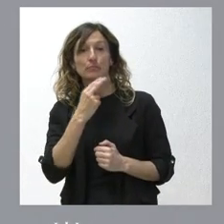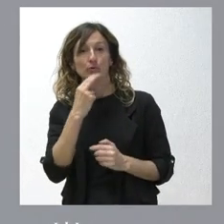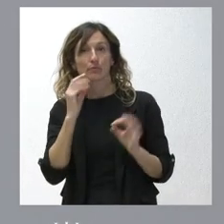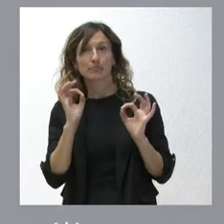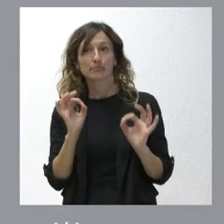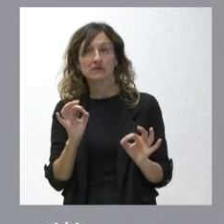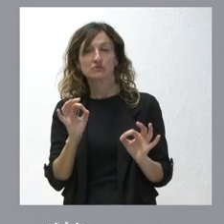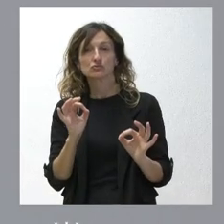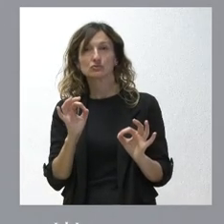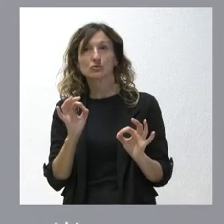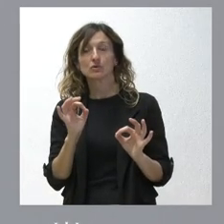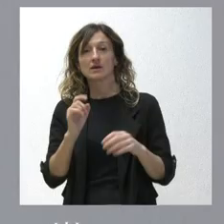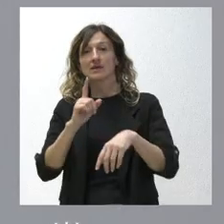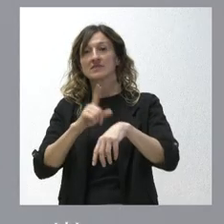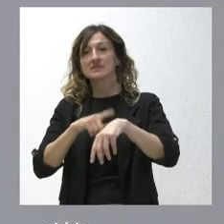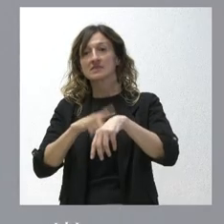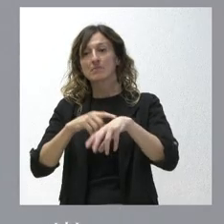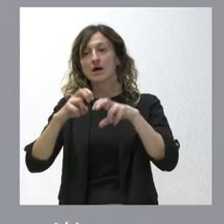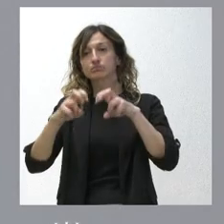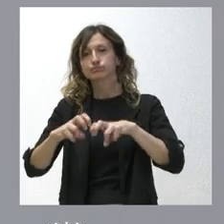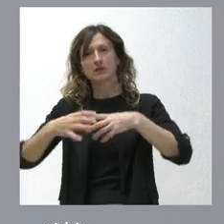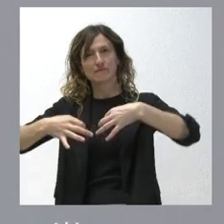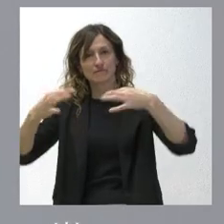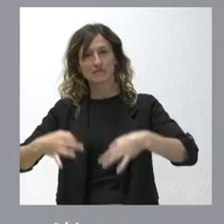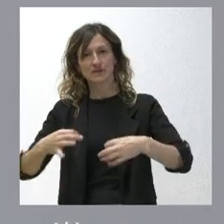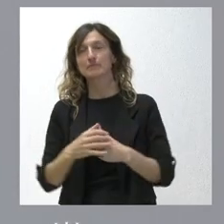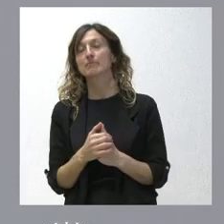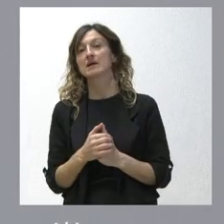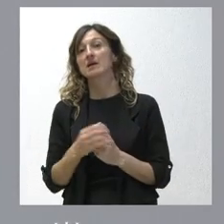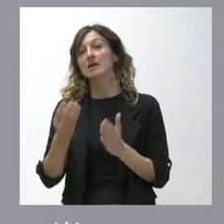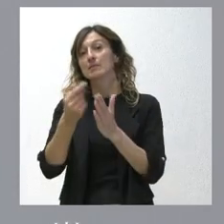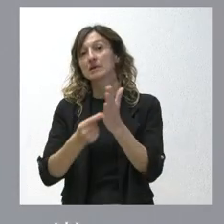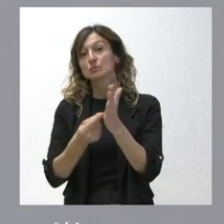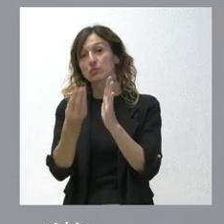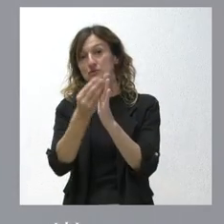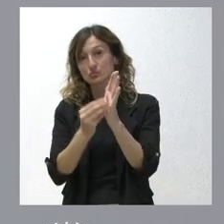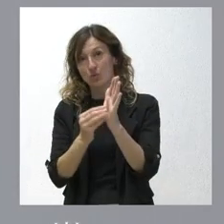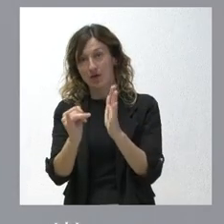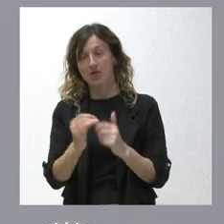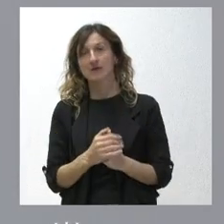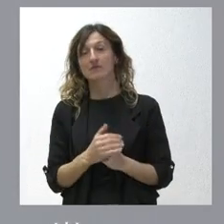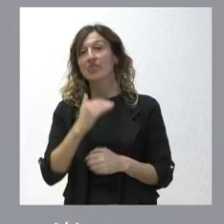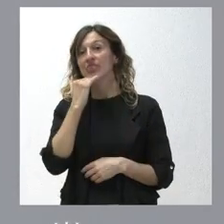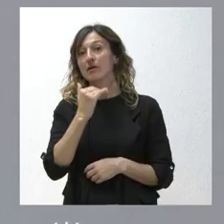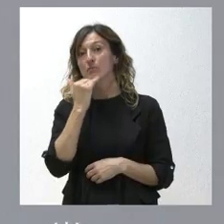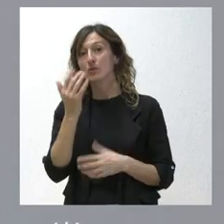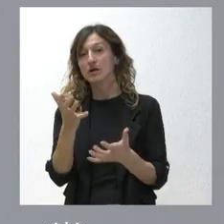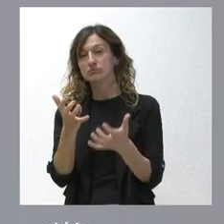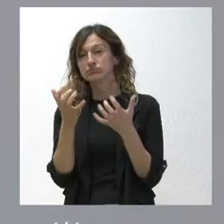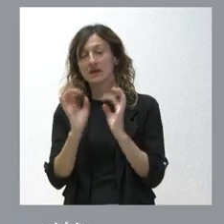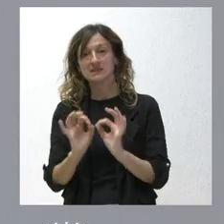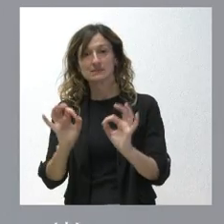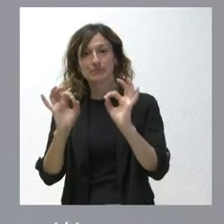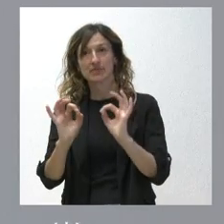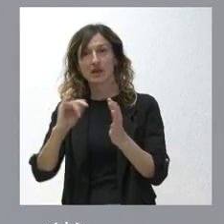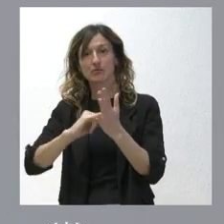con la obra de Monfarratinos es muy seria es muy firme va en el presupuesto como usted conoce Zamora se beneficia de una forma muy especial de